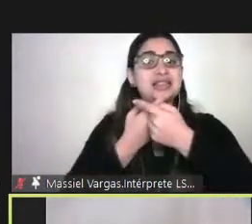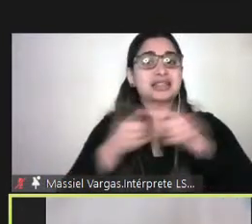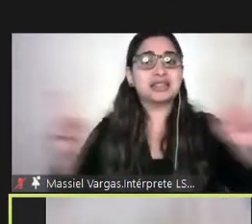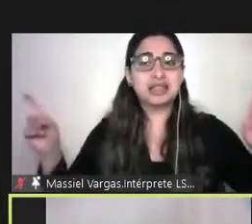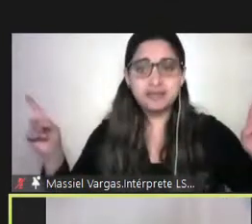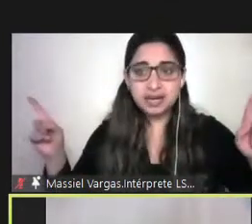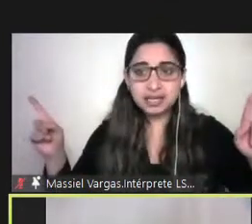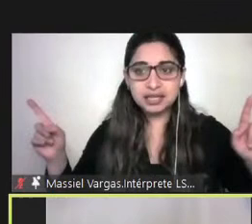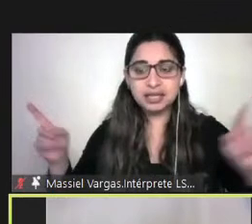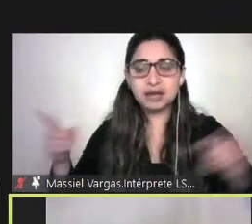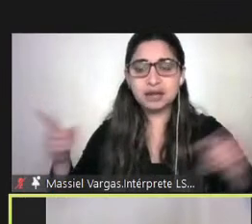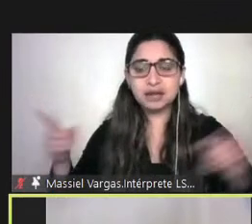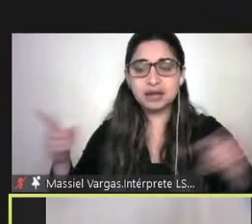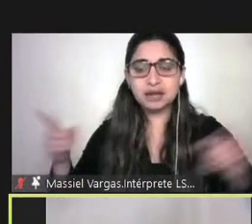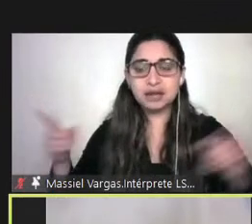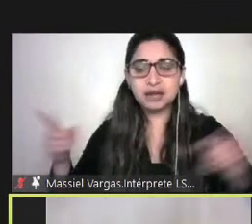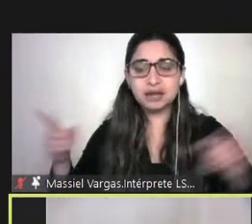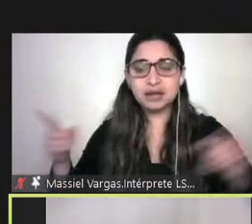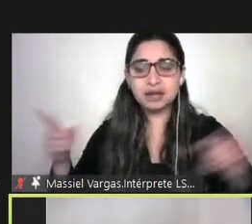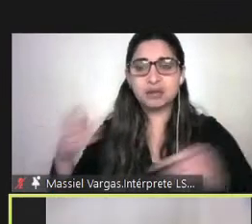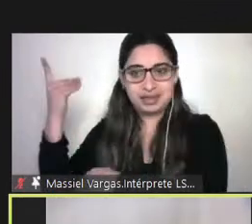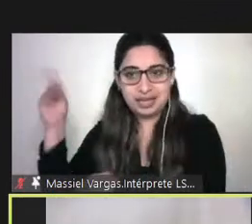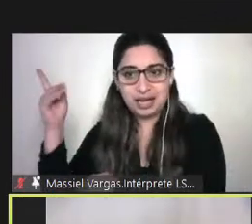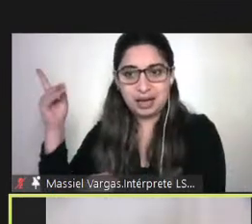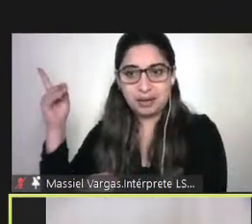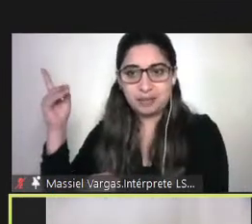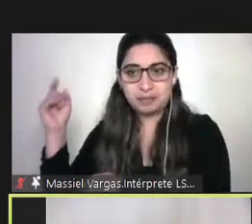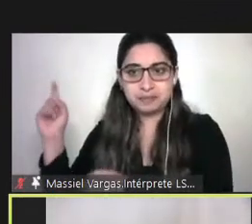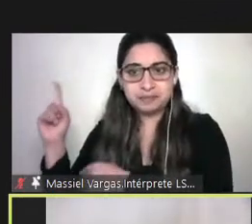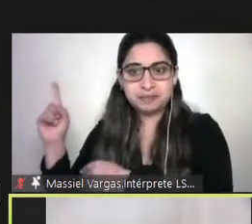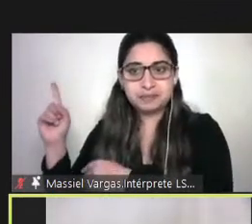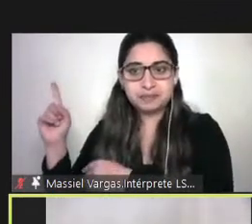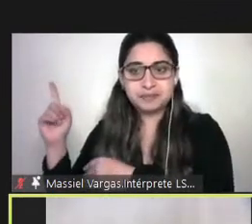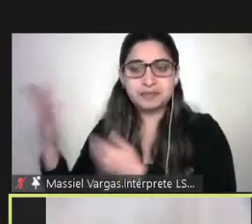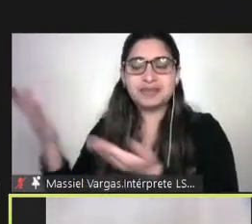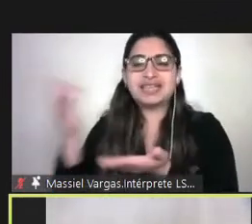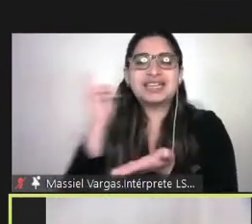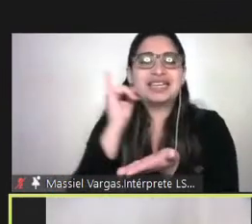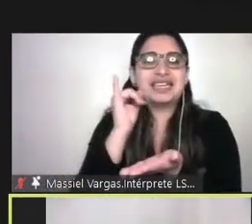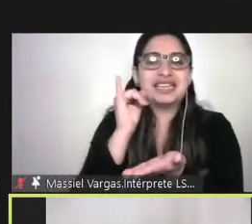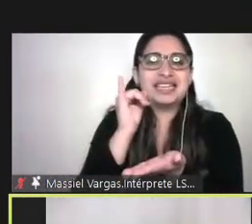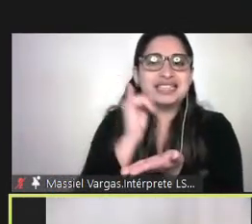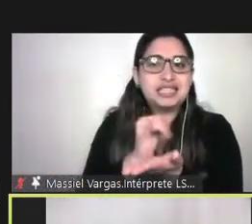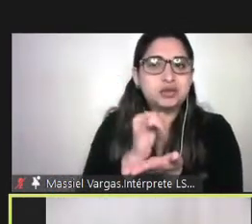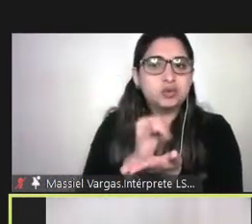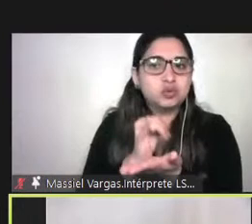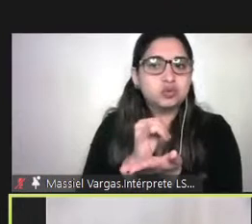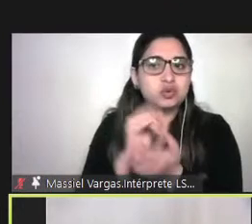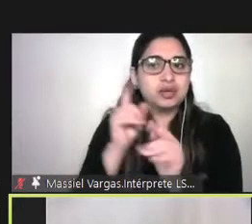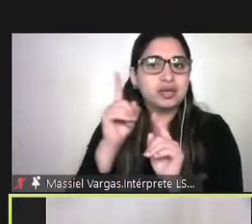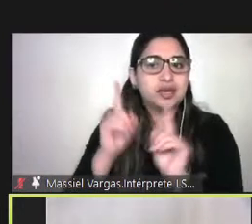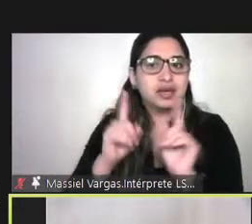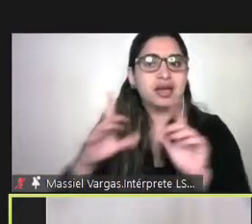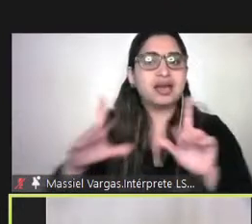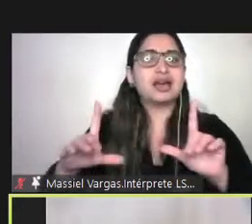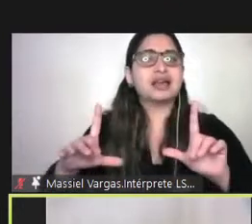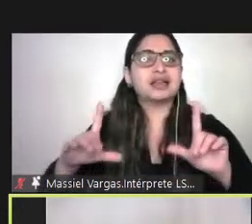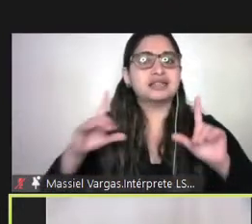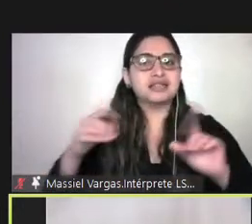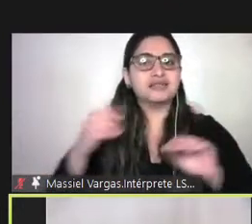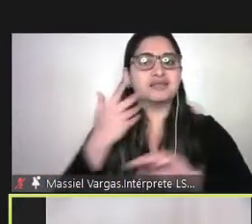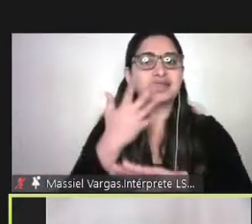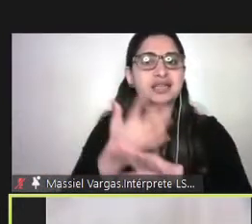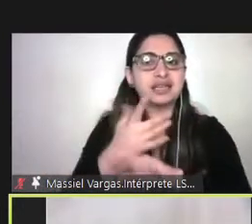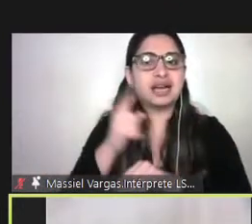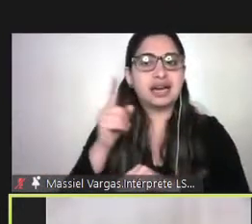discapacidad vamos a tener instituciones que van a calificar y certificar esa discapacidad en términos